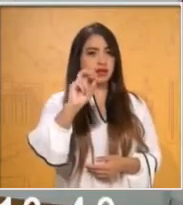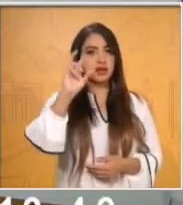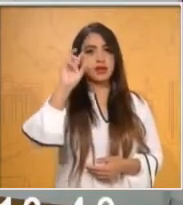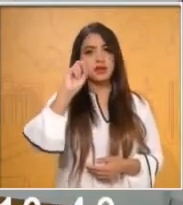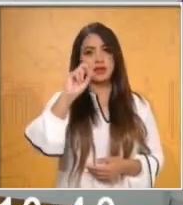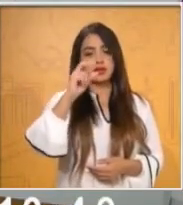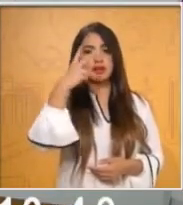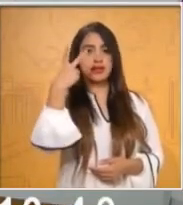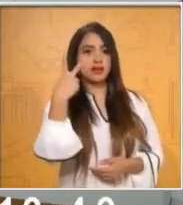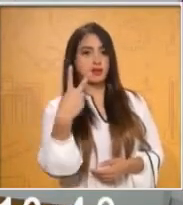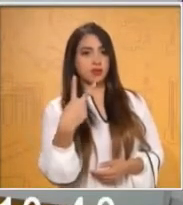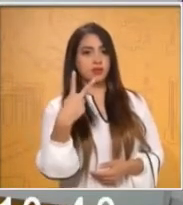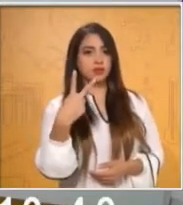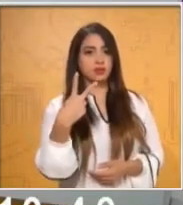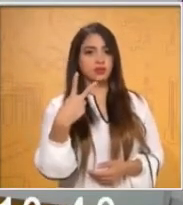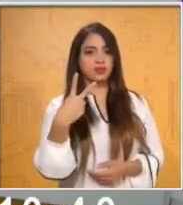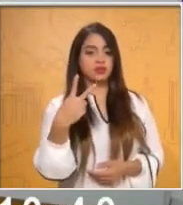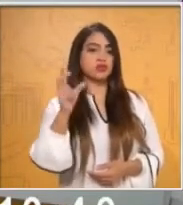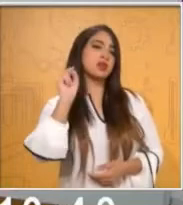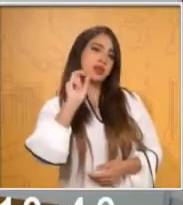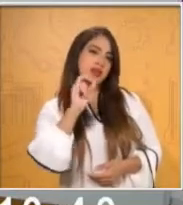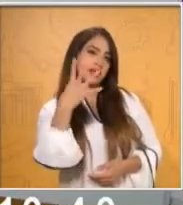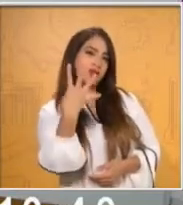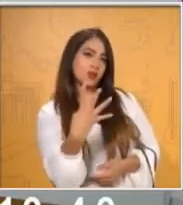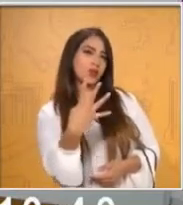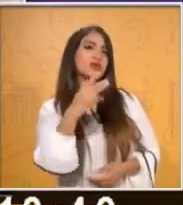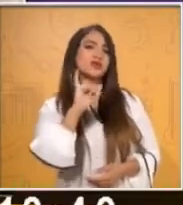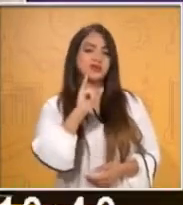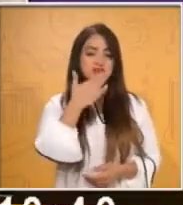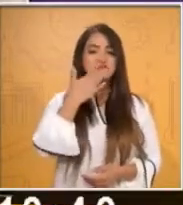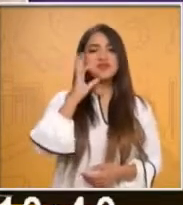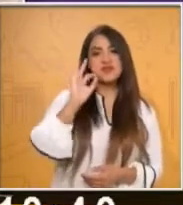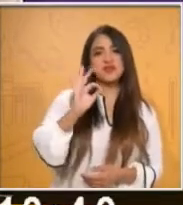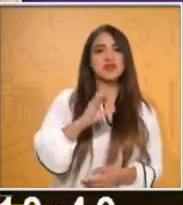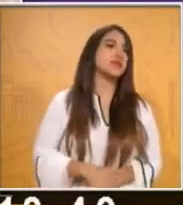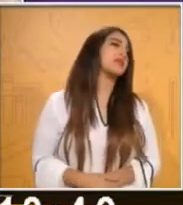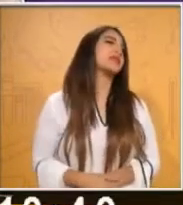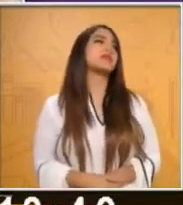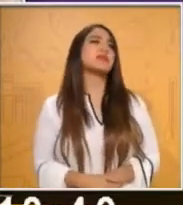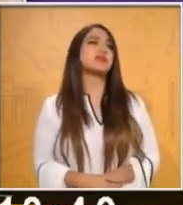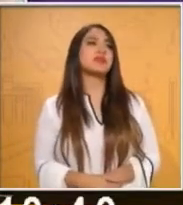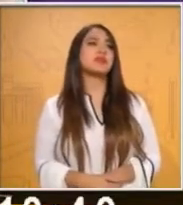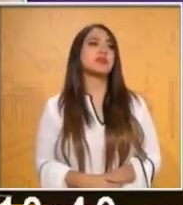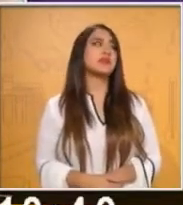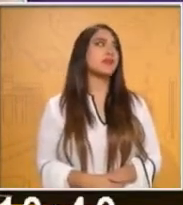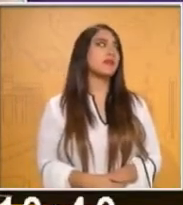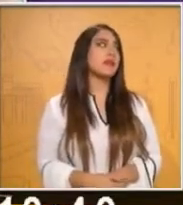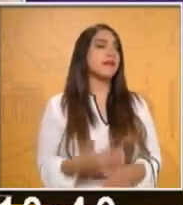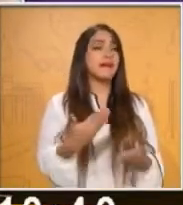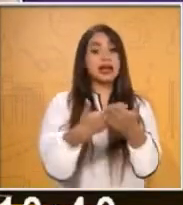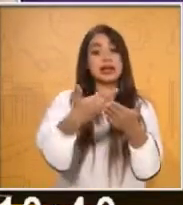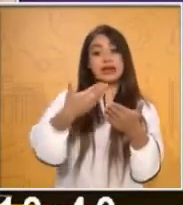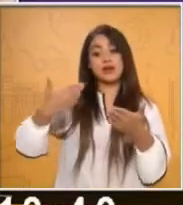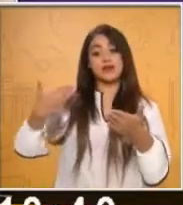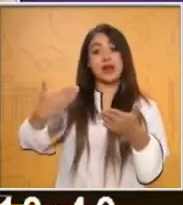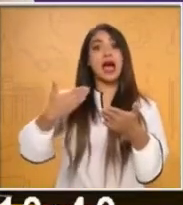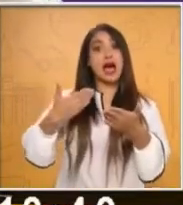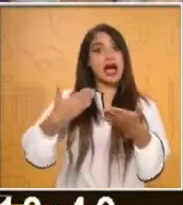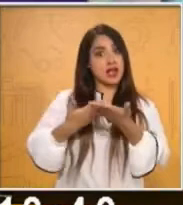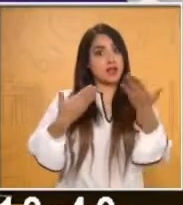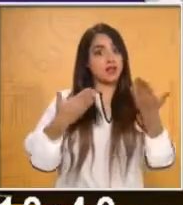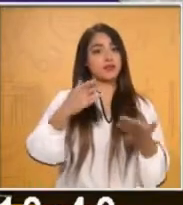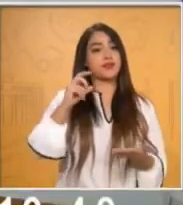34. Oh, perfecto. Ahora nos vamos de manera descendiente. Nos vamos hacia atrás. 28.